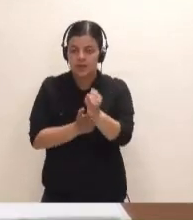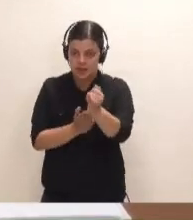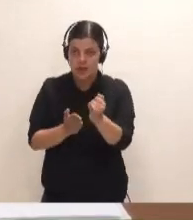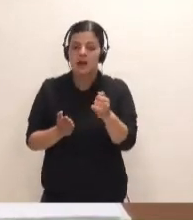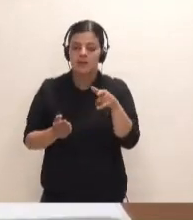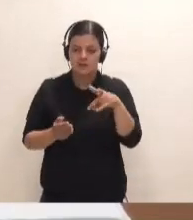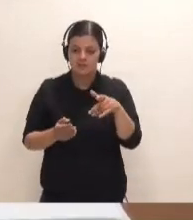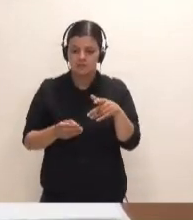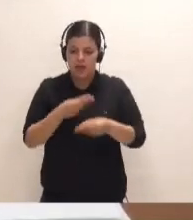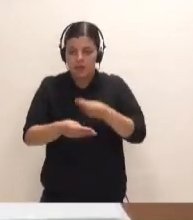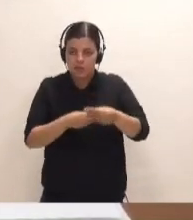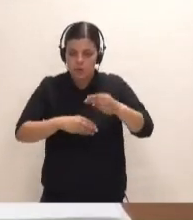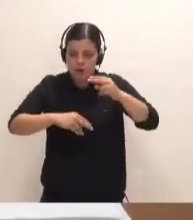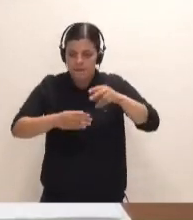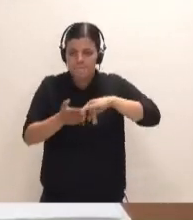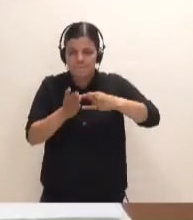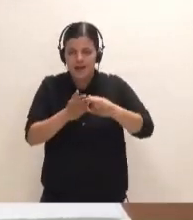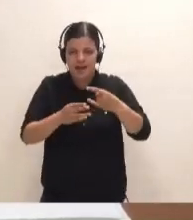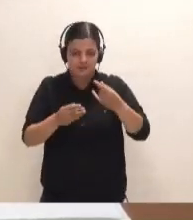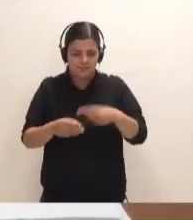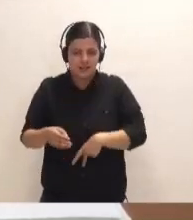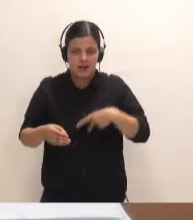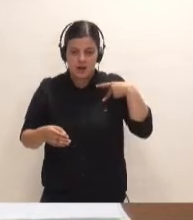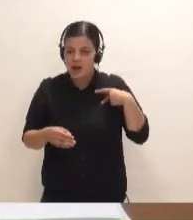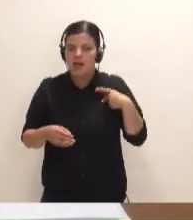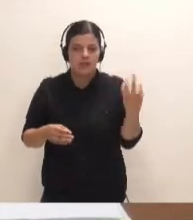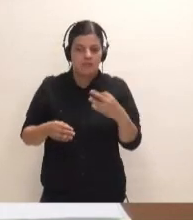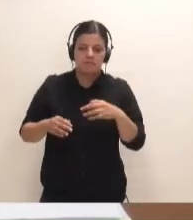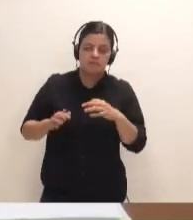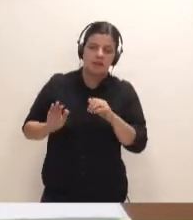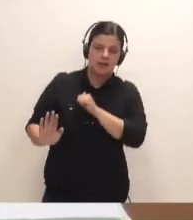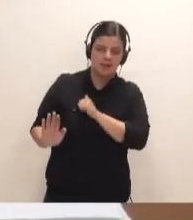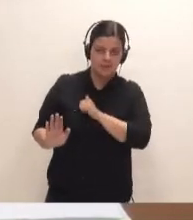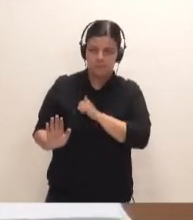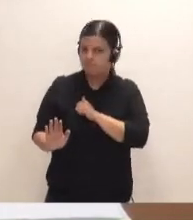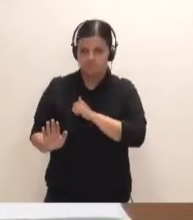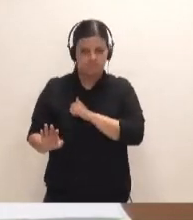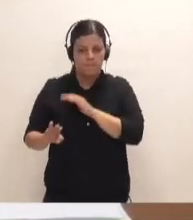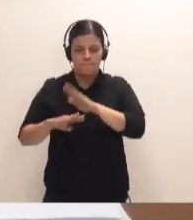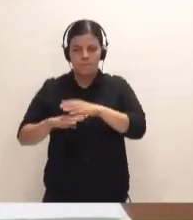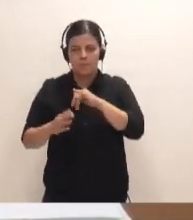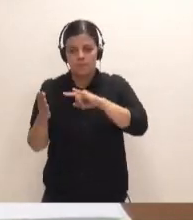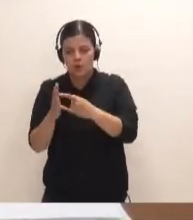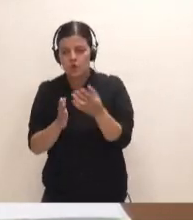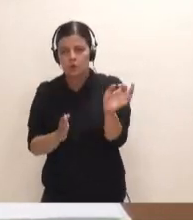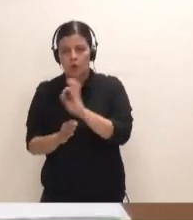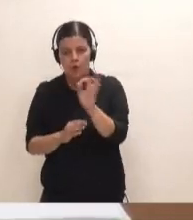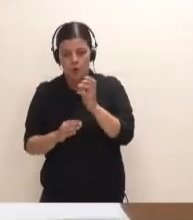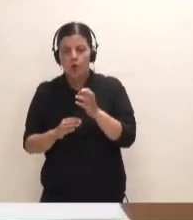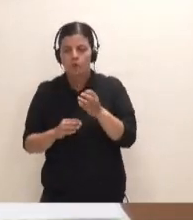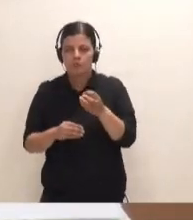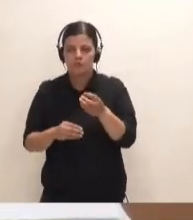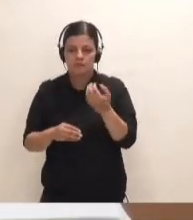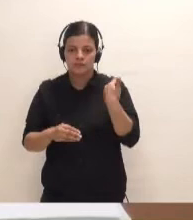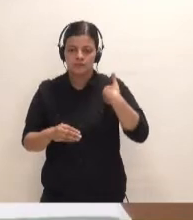general, pudiera hacer ninguna actuación y debiera dejarlo reservado para un proyecto o un desarrollo que ya